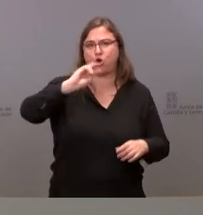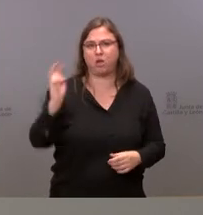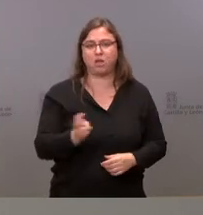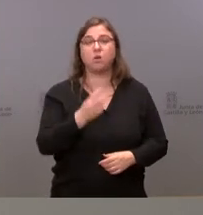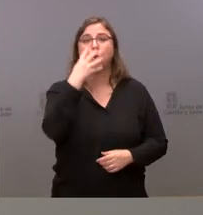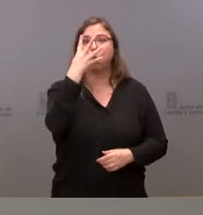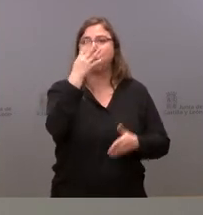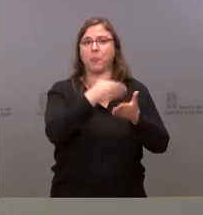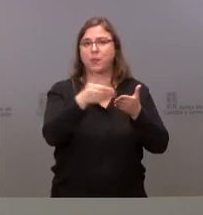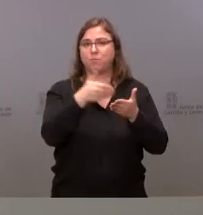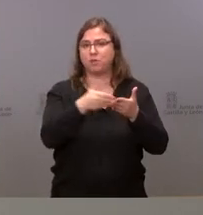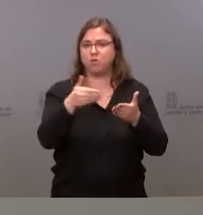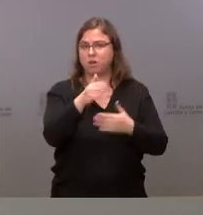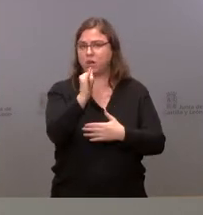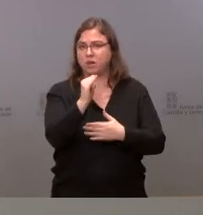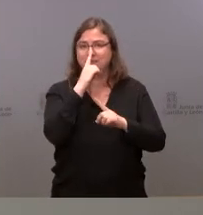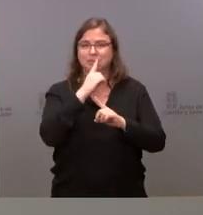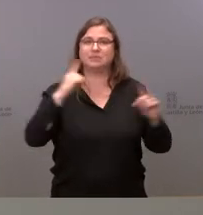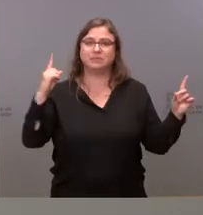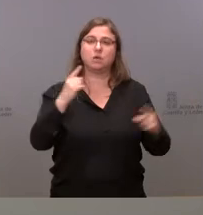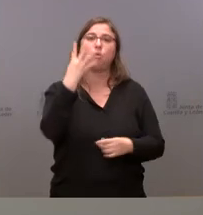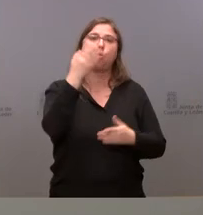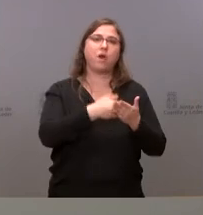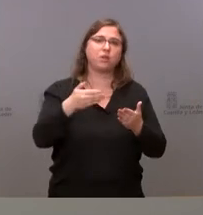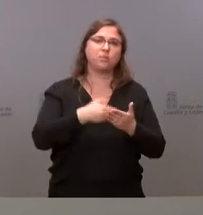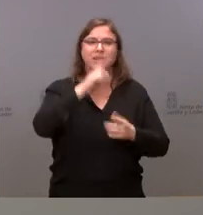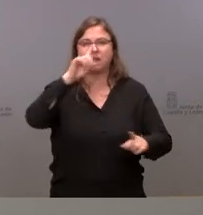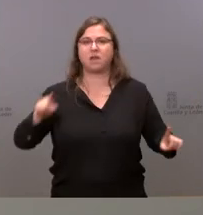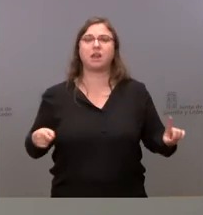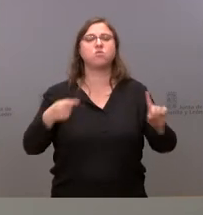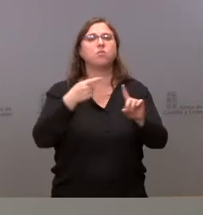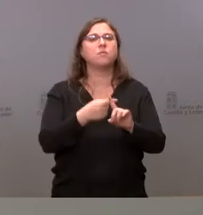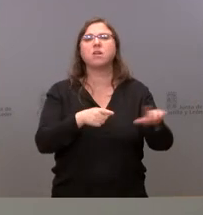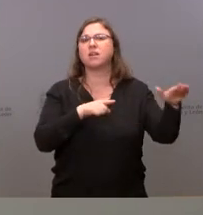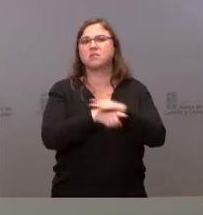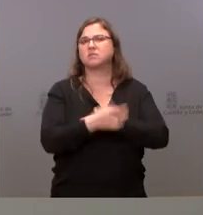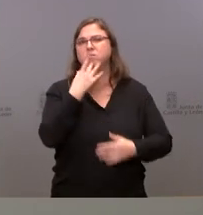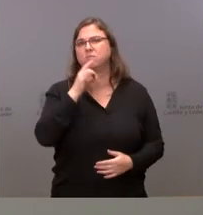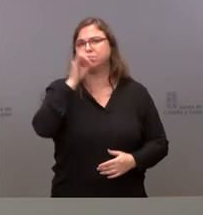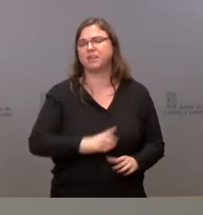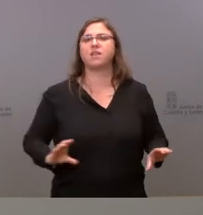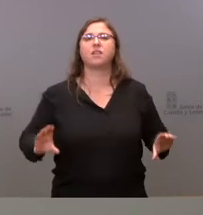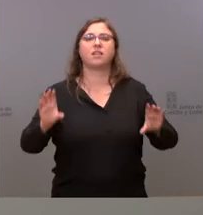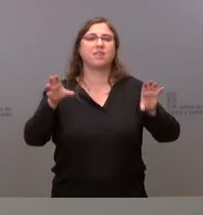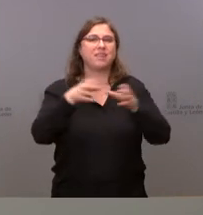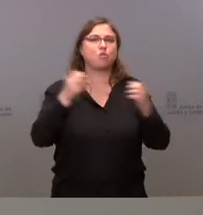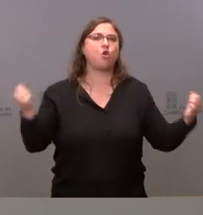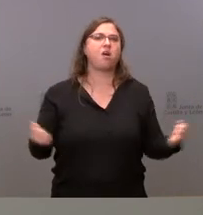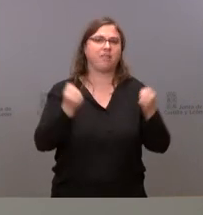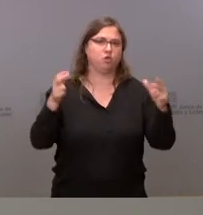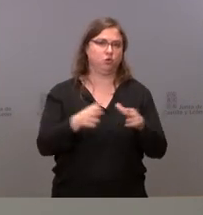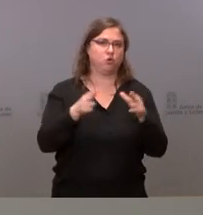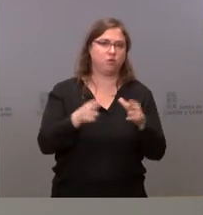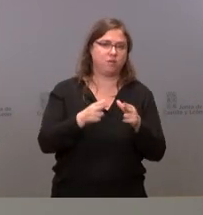millones disponibles este año 4 millones el año que viene que se gestionan a través de los centros de acción social